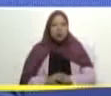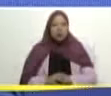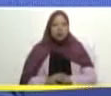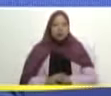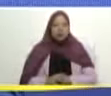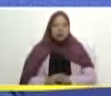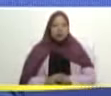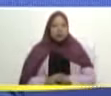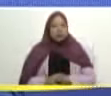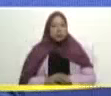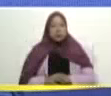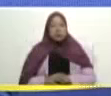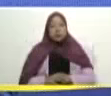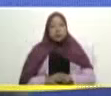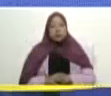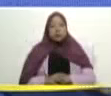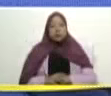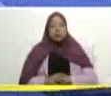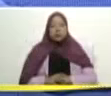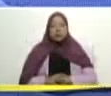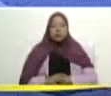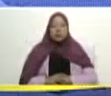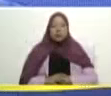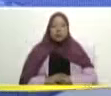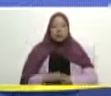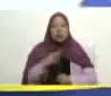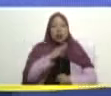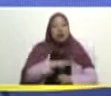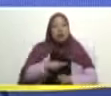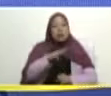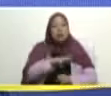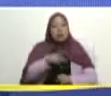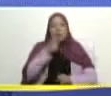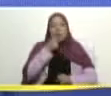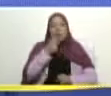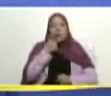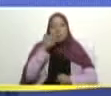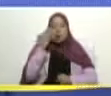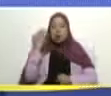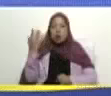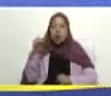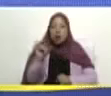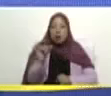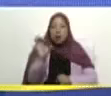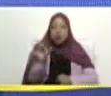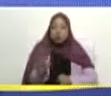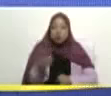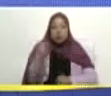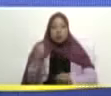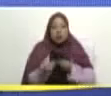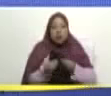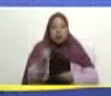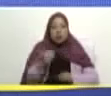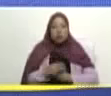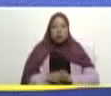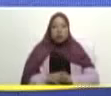de las grandes misiones fíjense ustedes que estamos creando